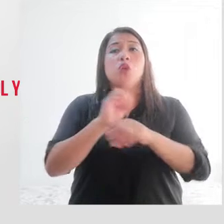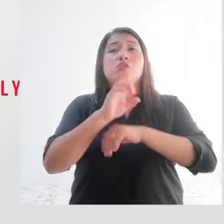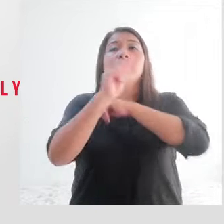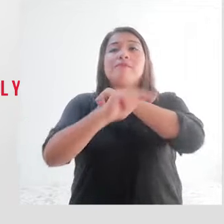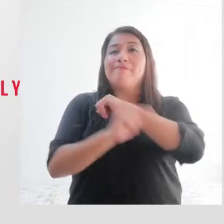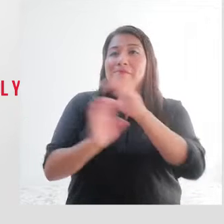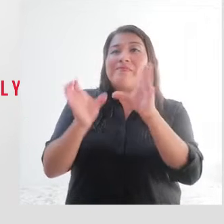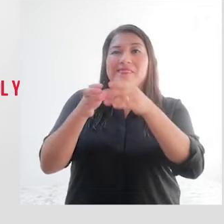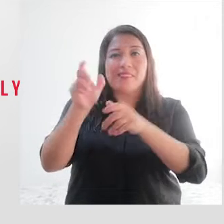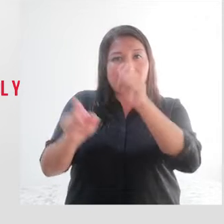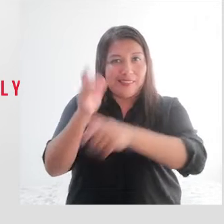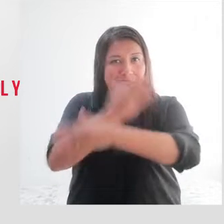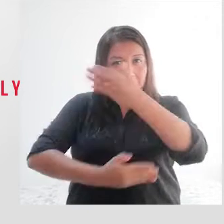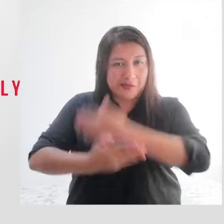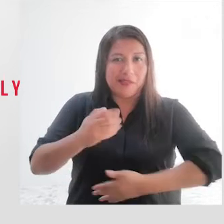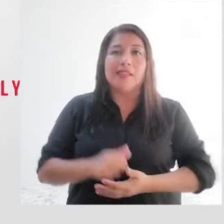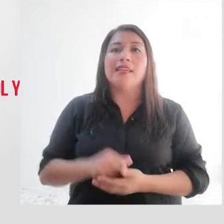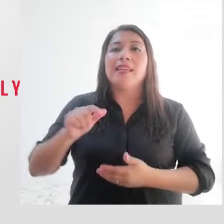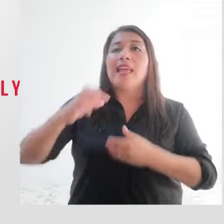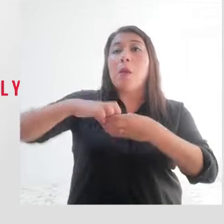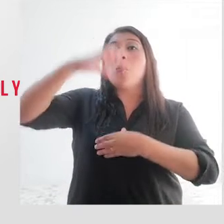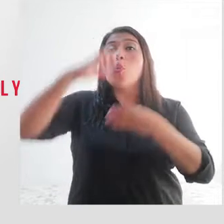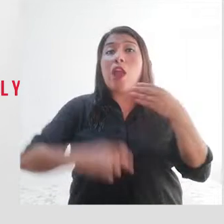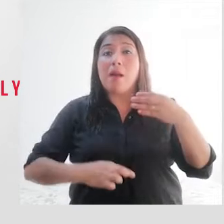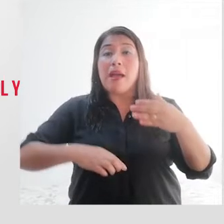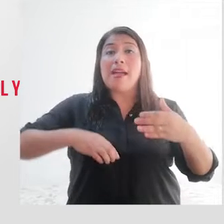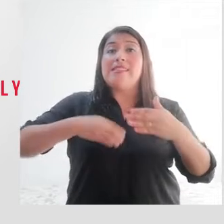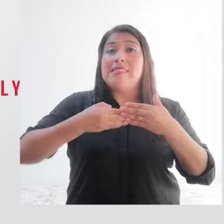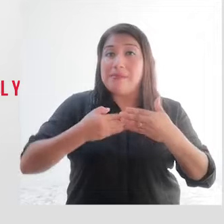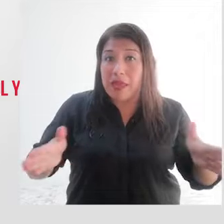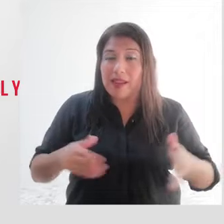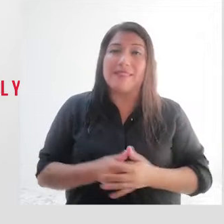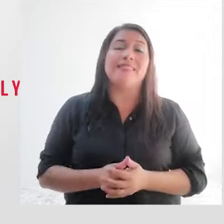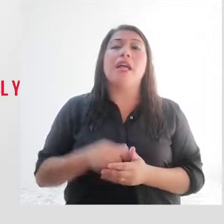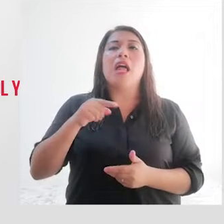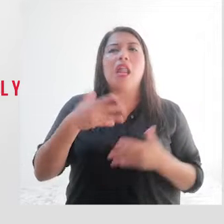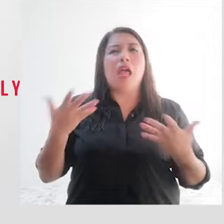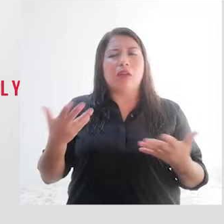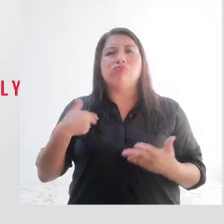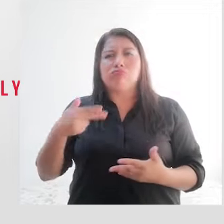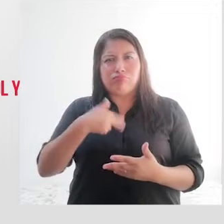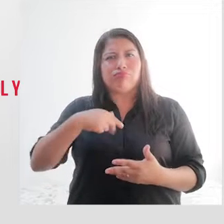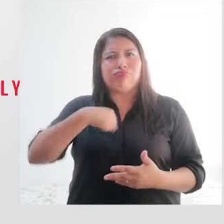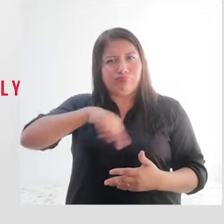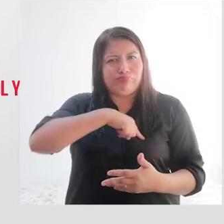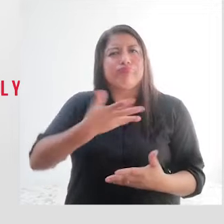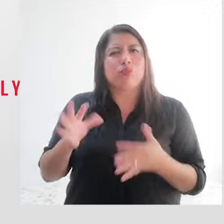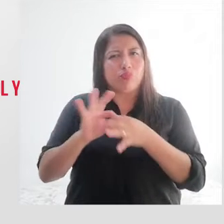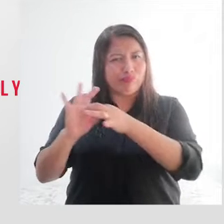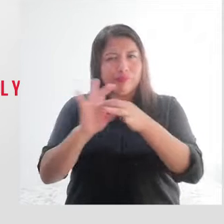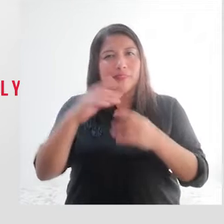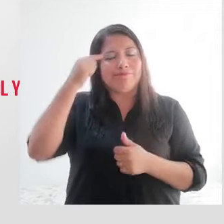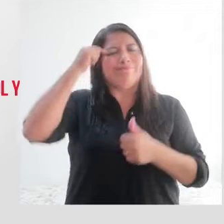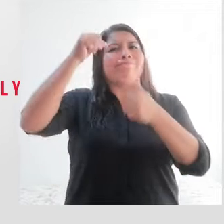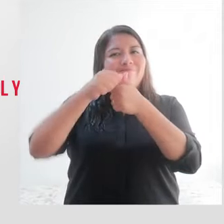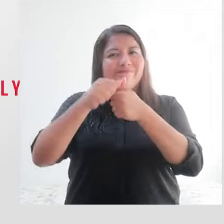Integración de la Persona con Discapacidad y el programa Sin Barreras, nos aunamos a la conmemoración del Día Internacional de